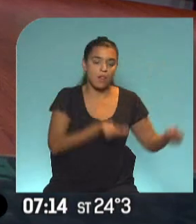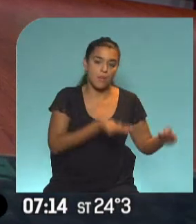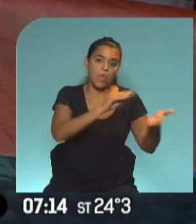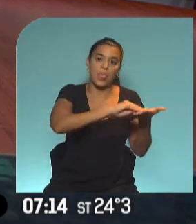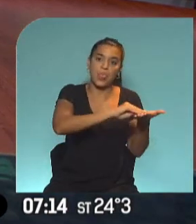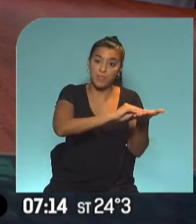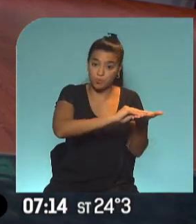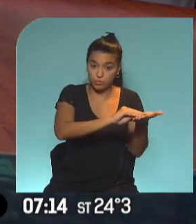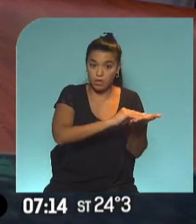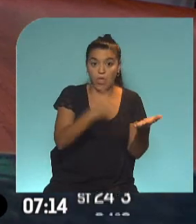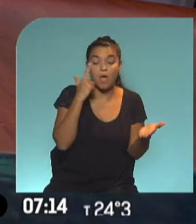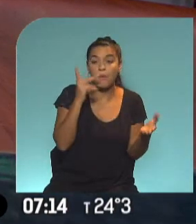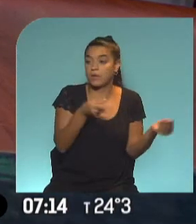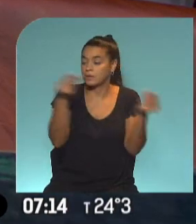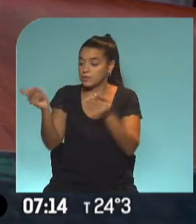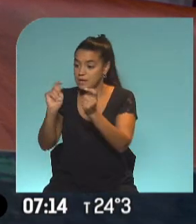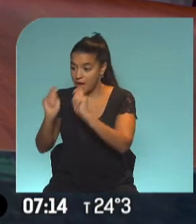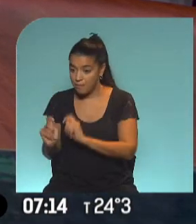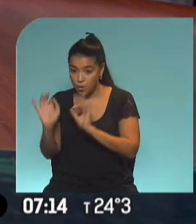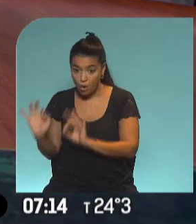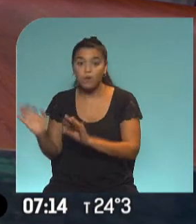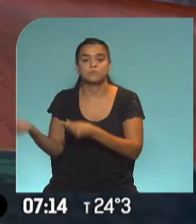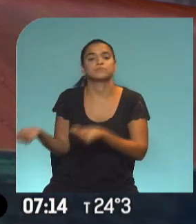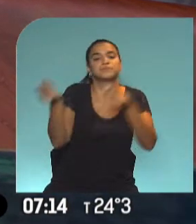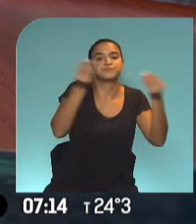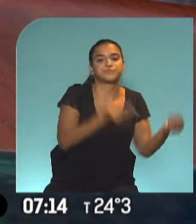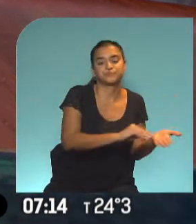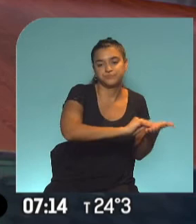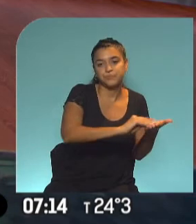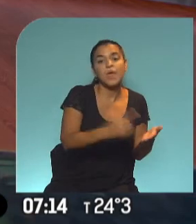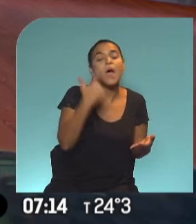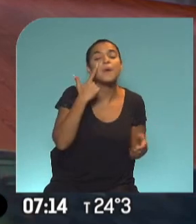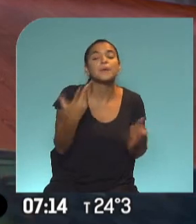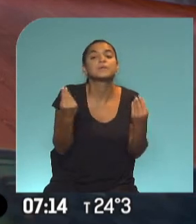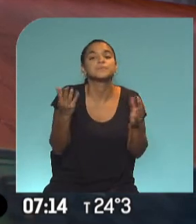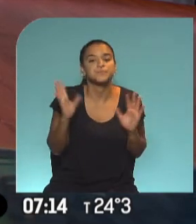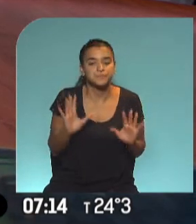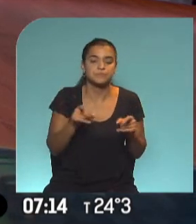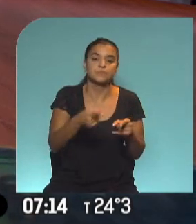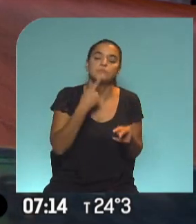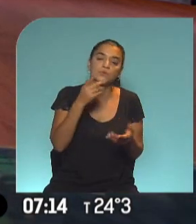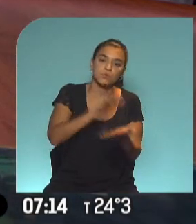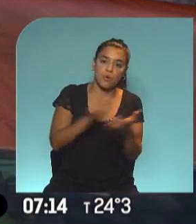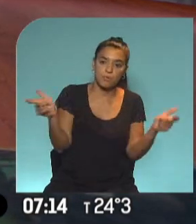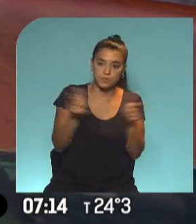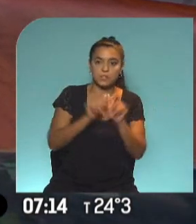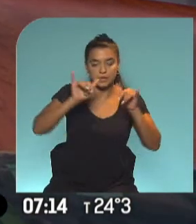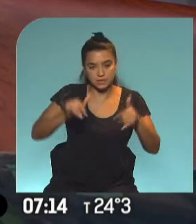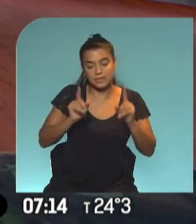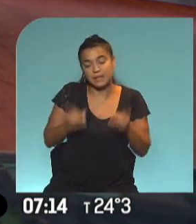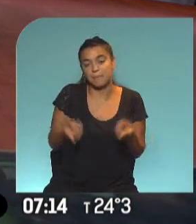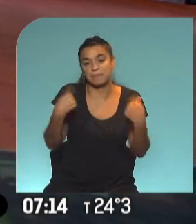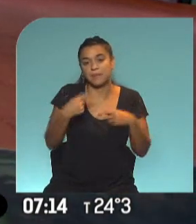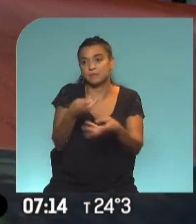habría que ver... En ese trámite parlamentario habitual con modificaciones. Claro, sí, habría que ver qué se va a tomar en cuenta, tanto en las comisiones como después también en el